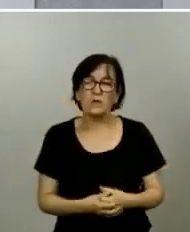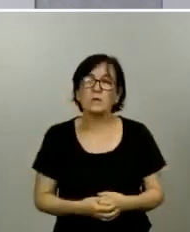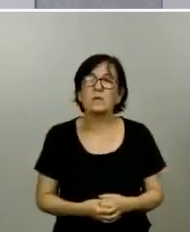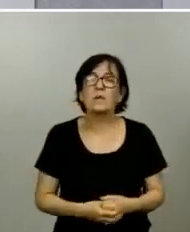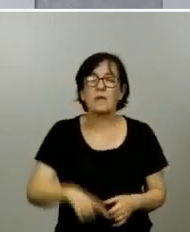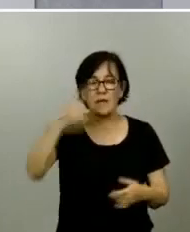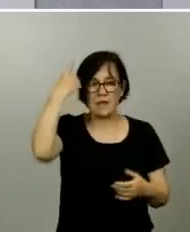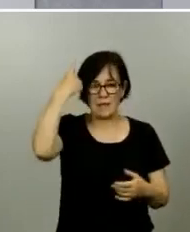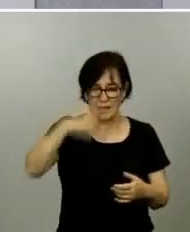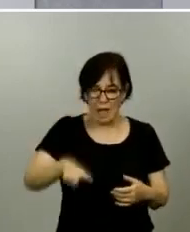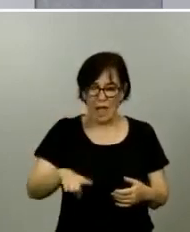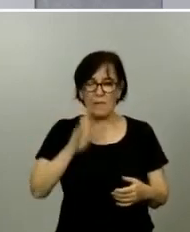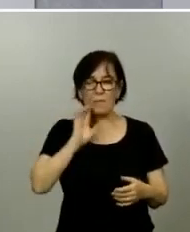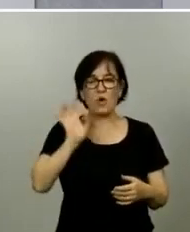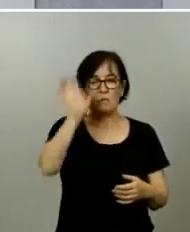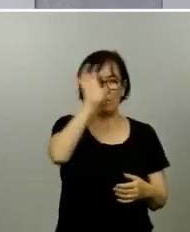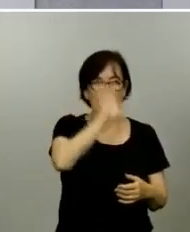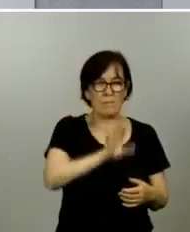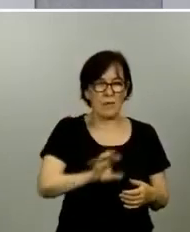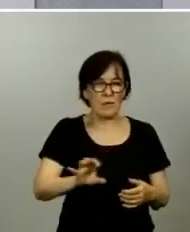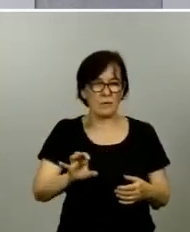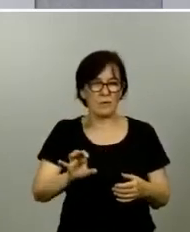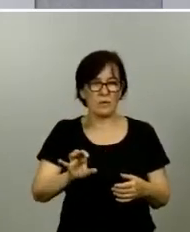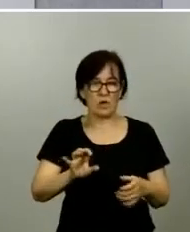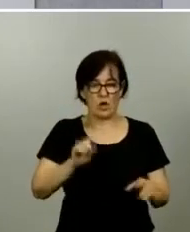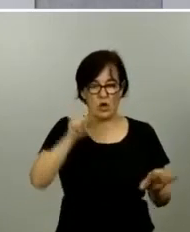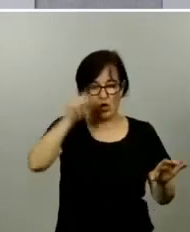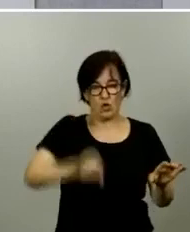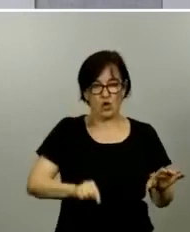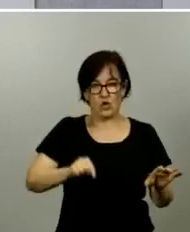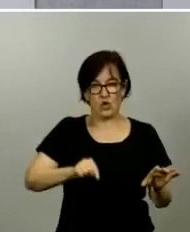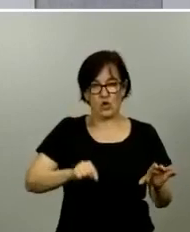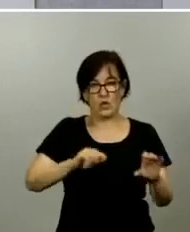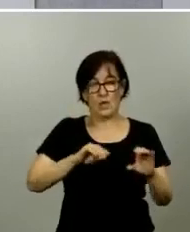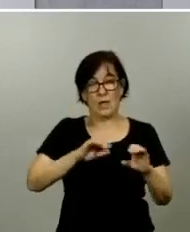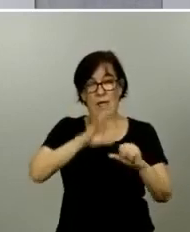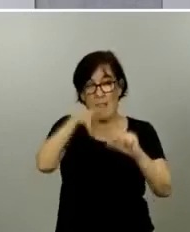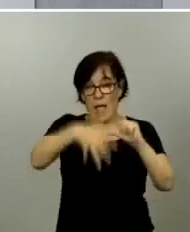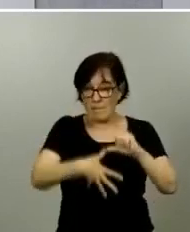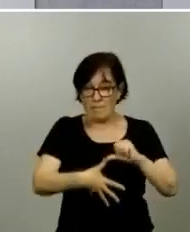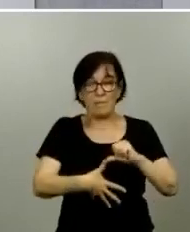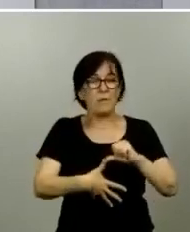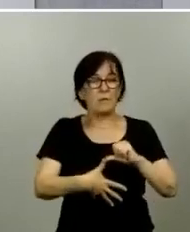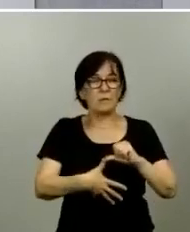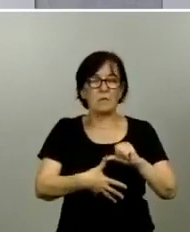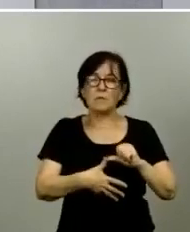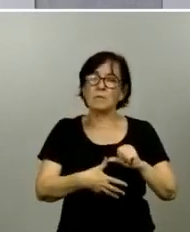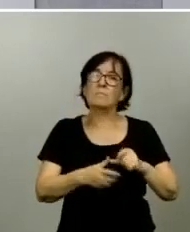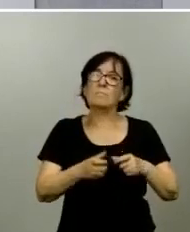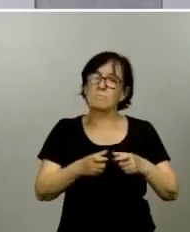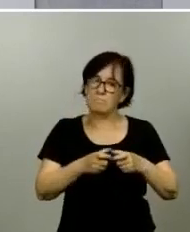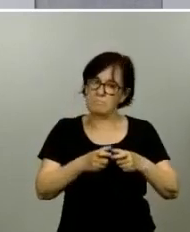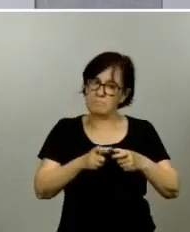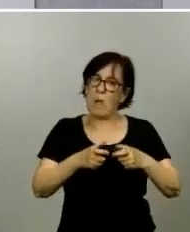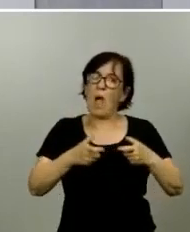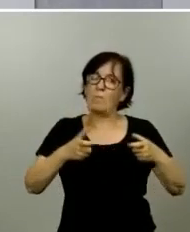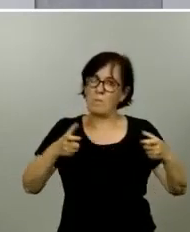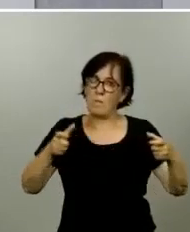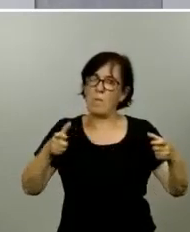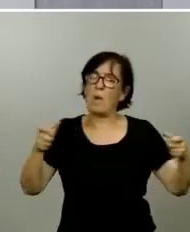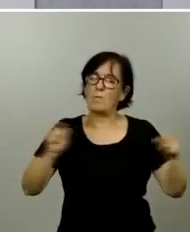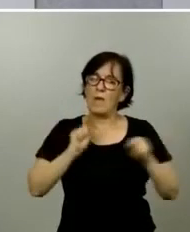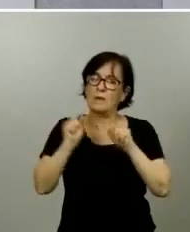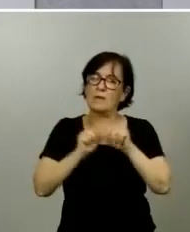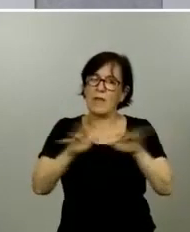mismo los países del hemisferio sur en concreto de América Latina están incrementando sustancialmente su transmisión pero